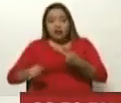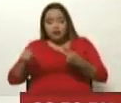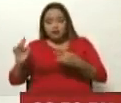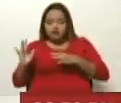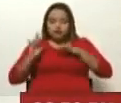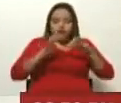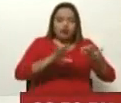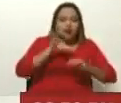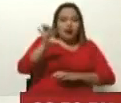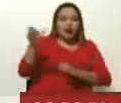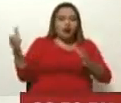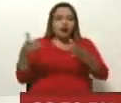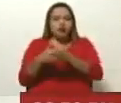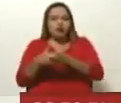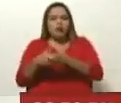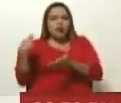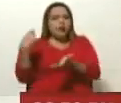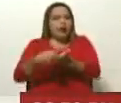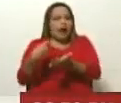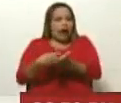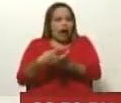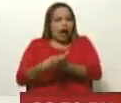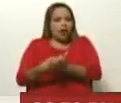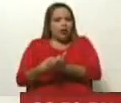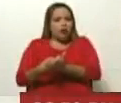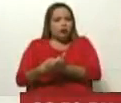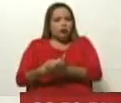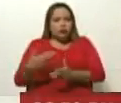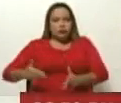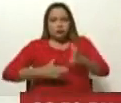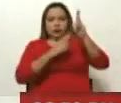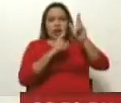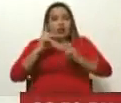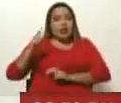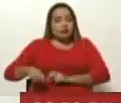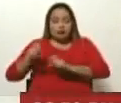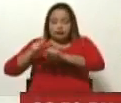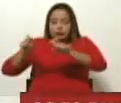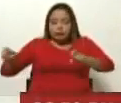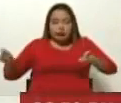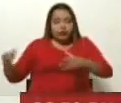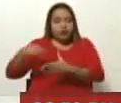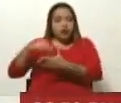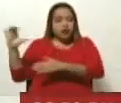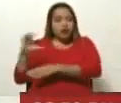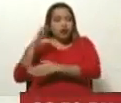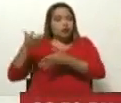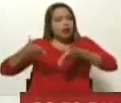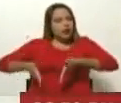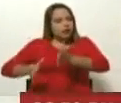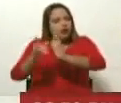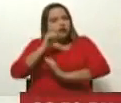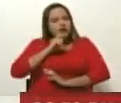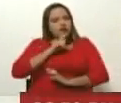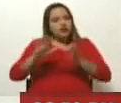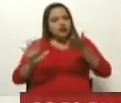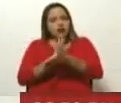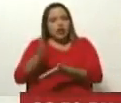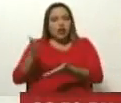al país por un grupo de mercenarios, la preparación de mercenarios en el territorio colombiano. Es decir, que ha sido un camino difícil el tema del diálogo